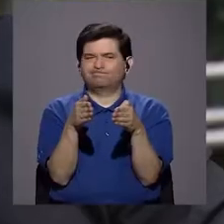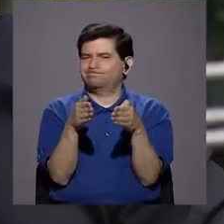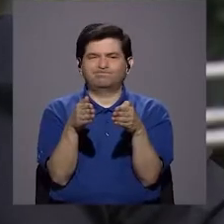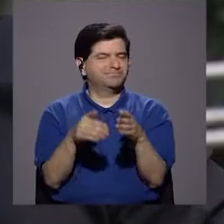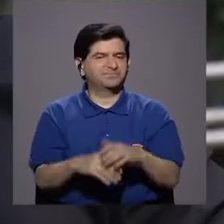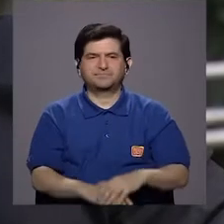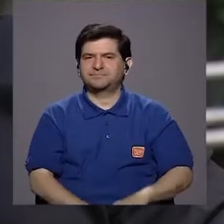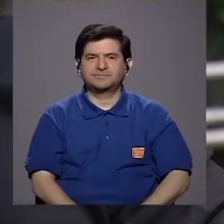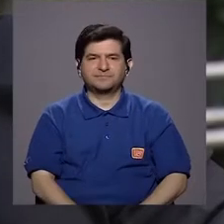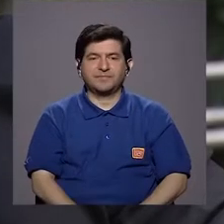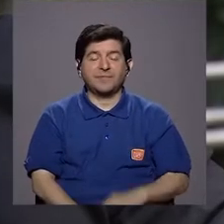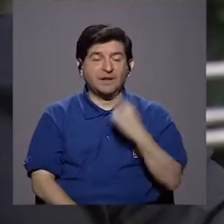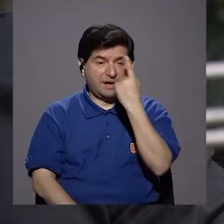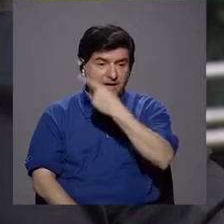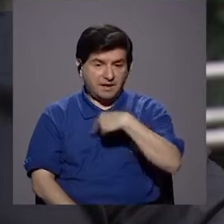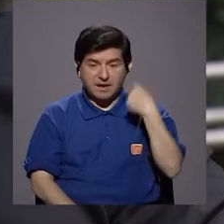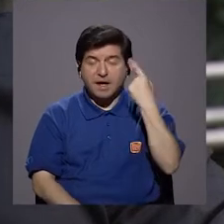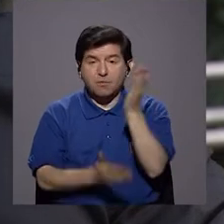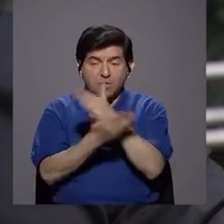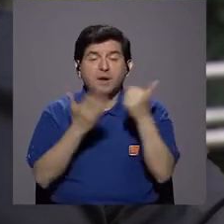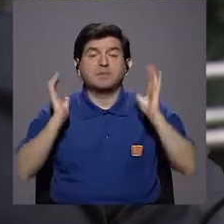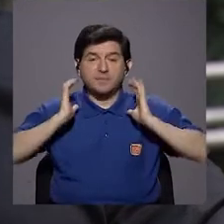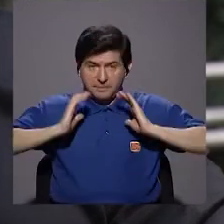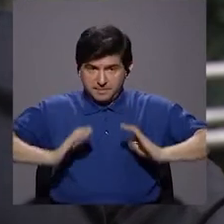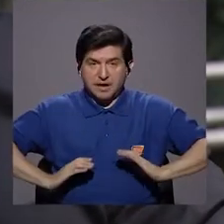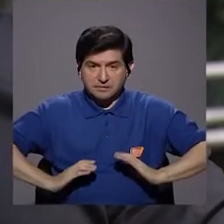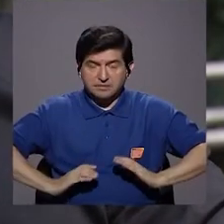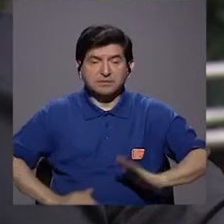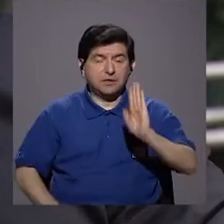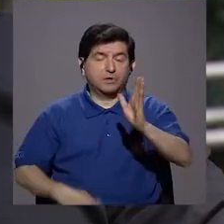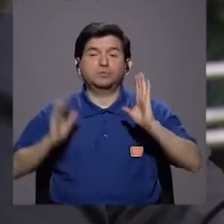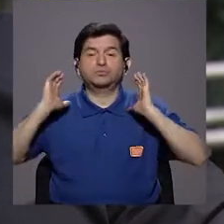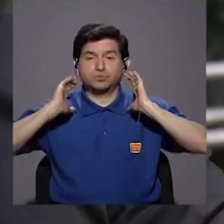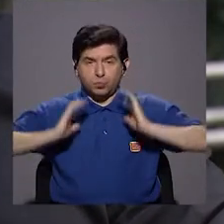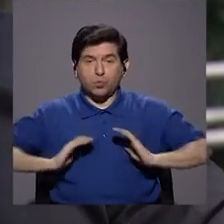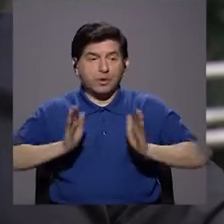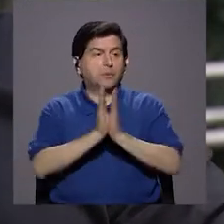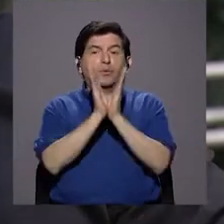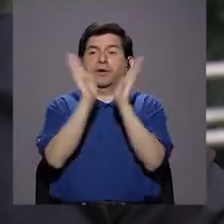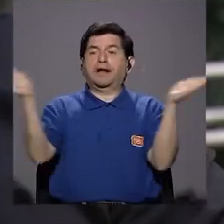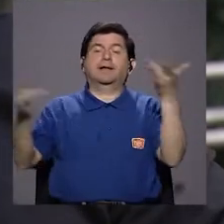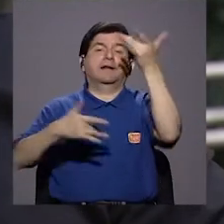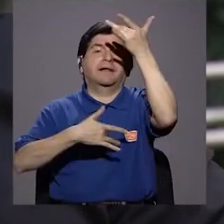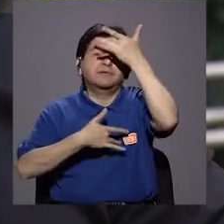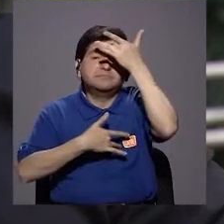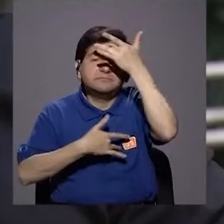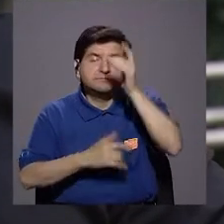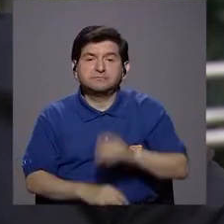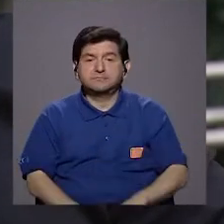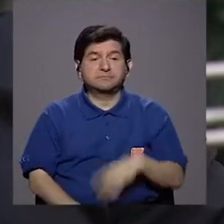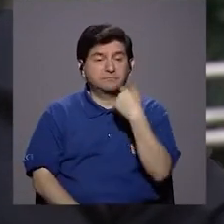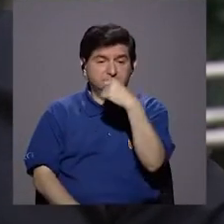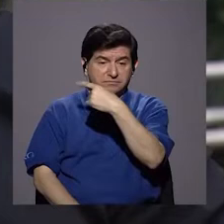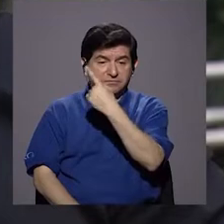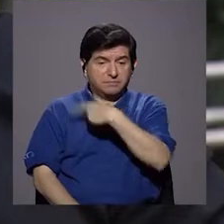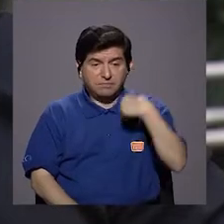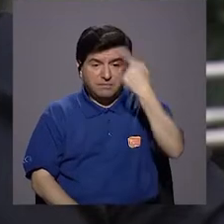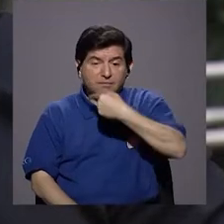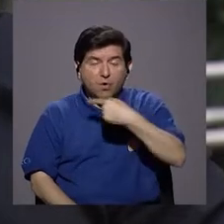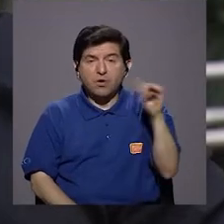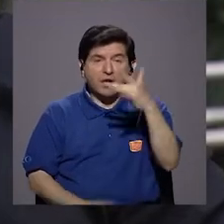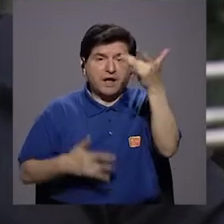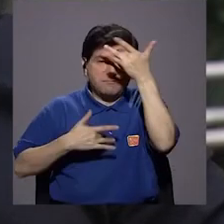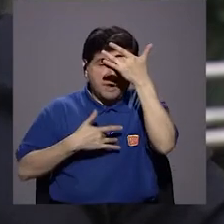¿verdad? La boca es una parte de tu cuerpo, si tu cuerpo en general está enfermo, tu boca va a estar